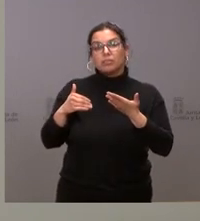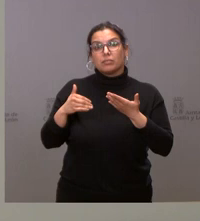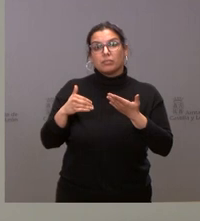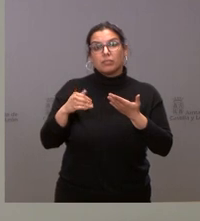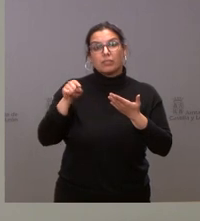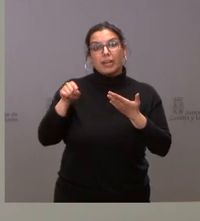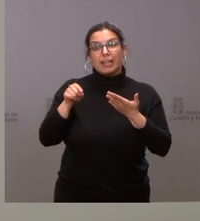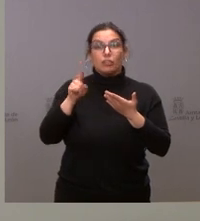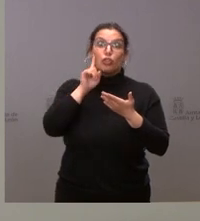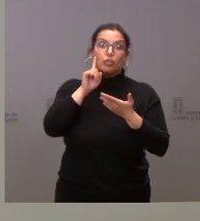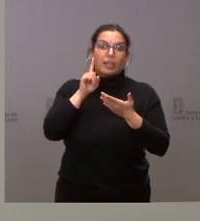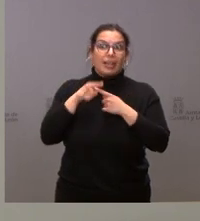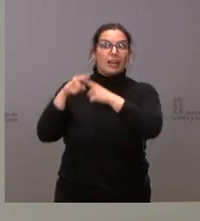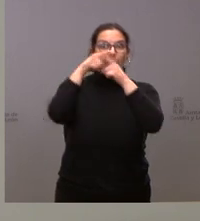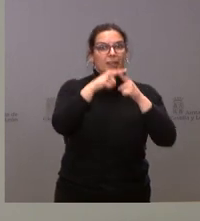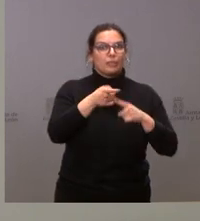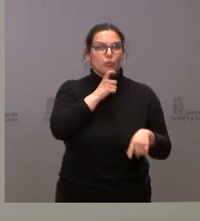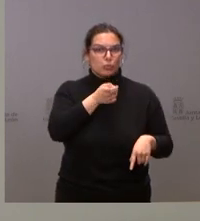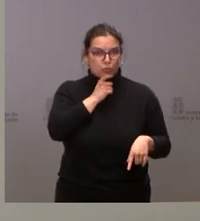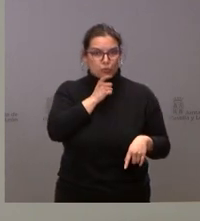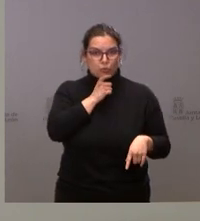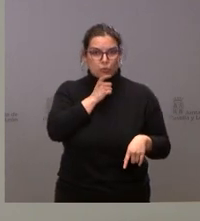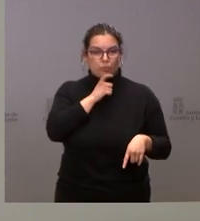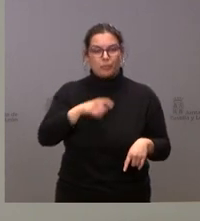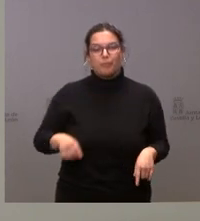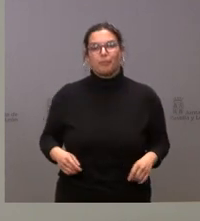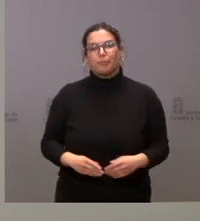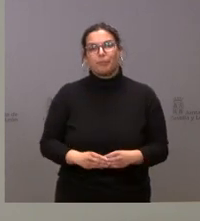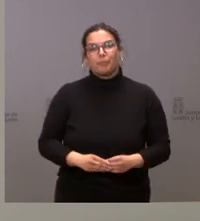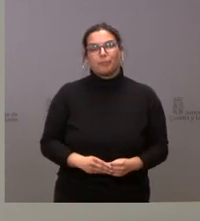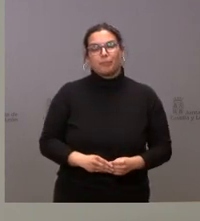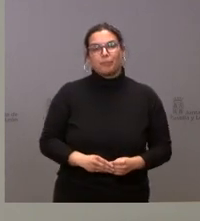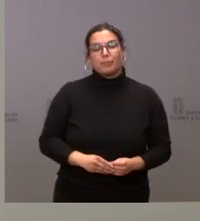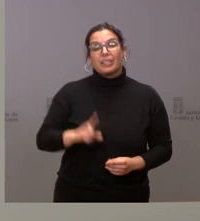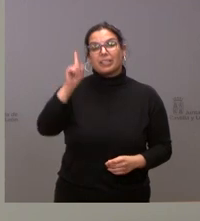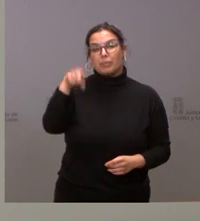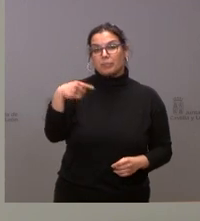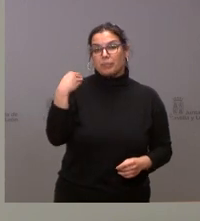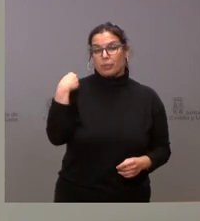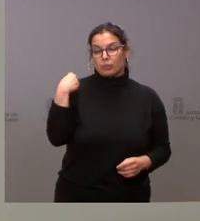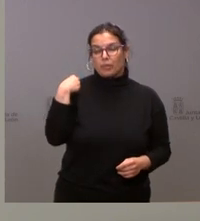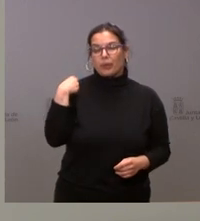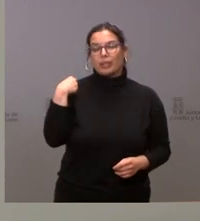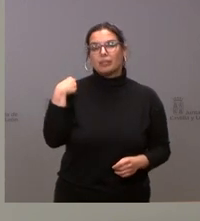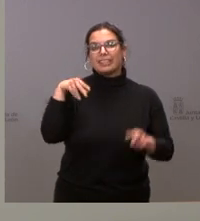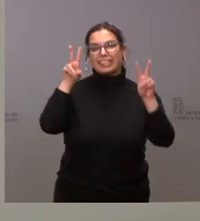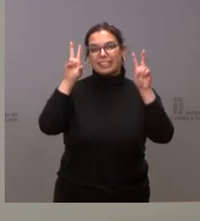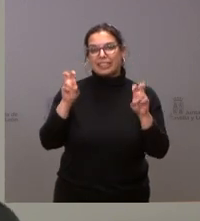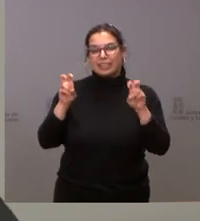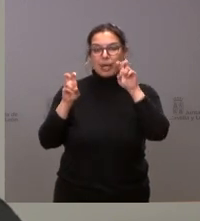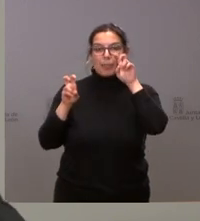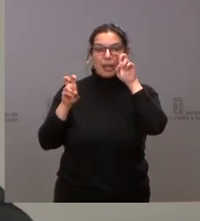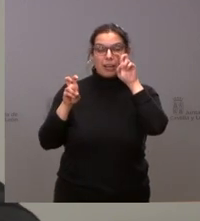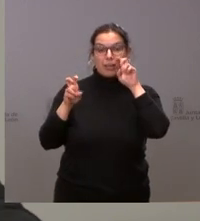ahí sí que todavía no tenemos la distribución por provincias. Y me preguntaba usted, en el caso de las